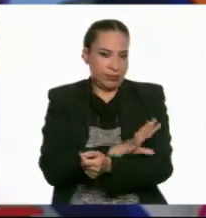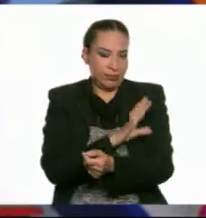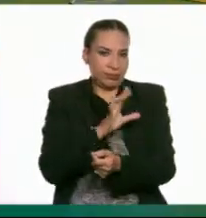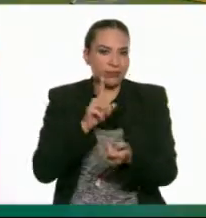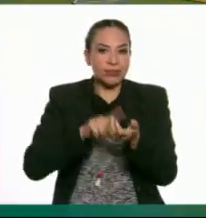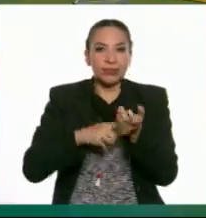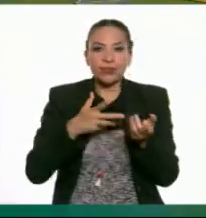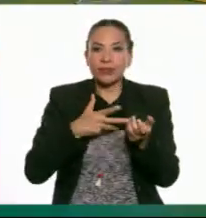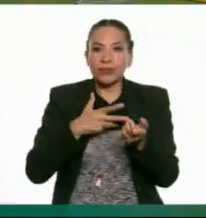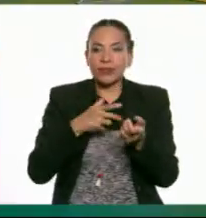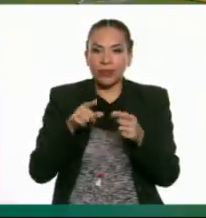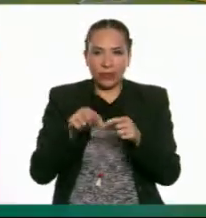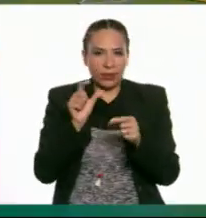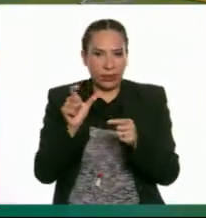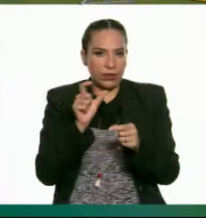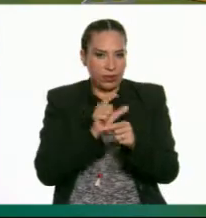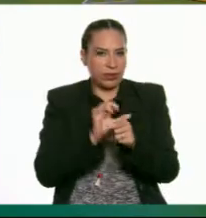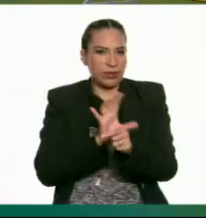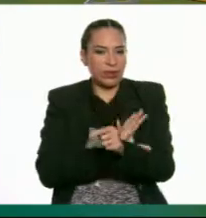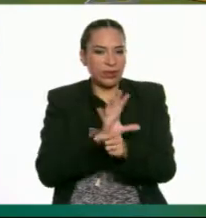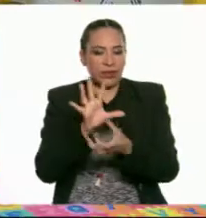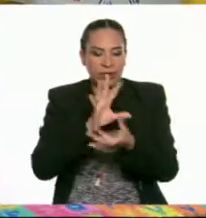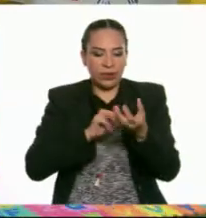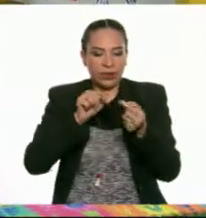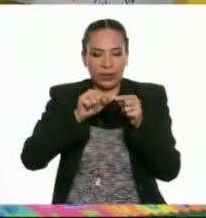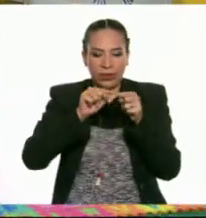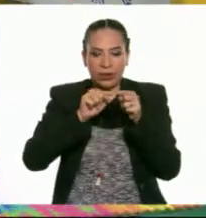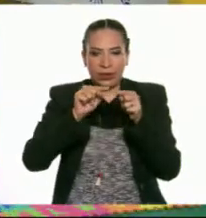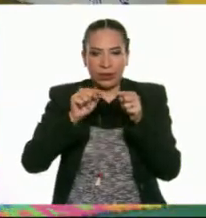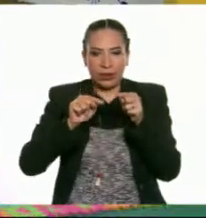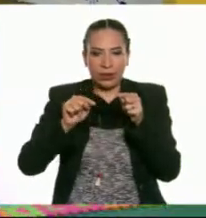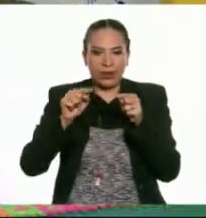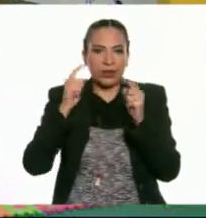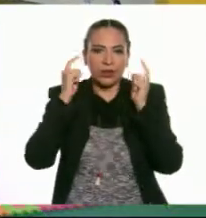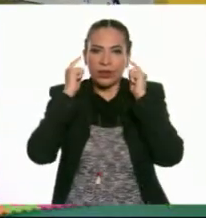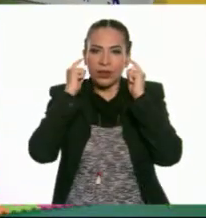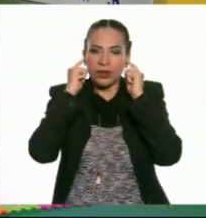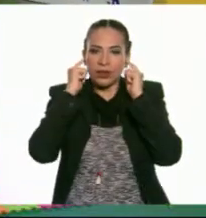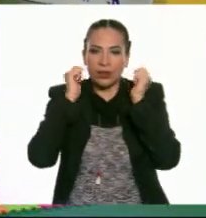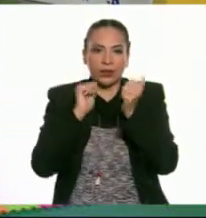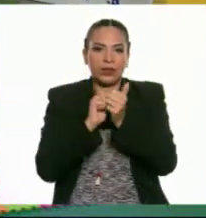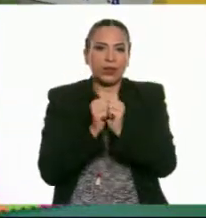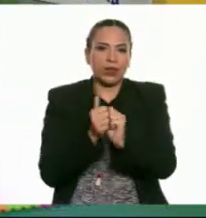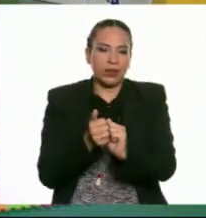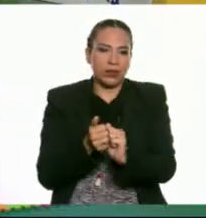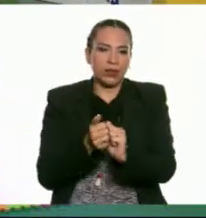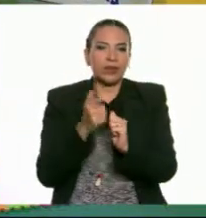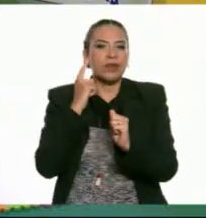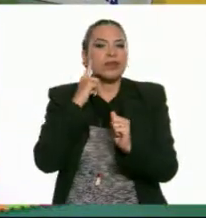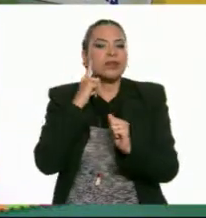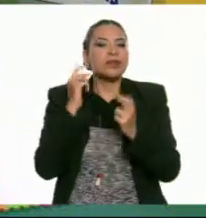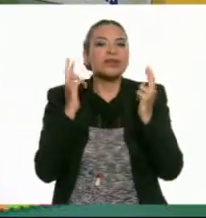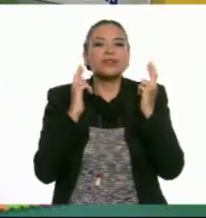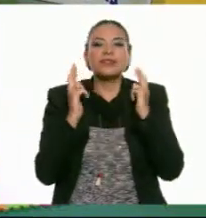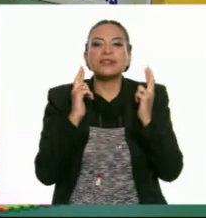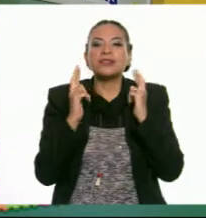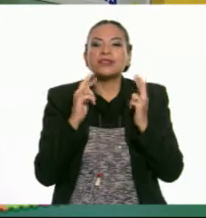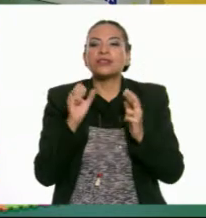tiene la batería se pasa por el cable y al llegar a tus auriculares se transforma en ondas sonoras.